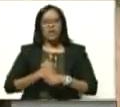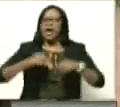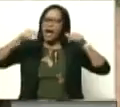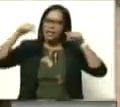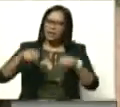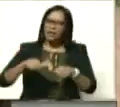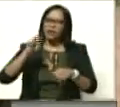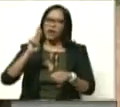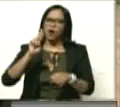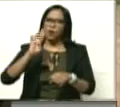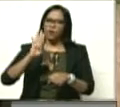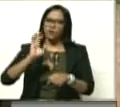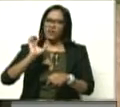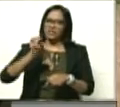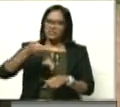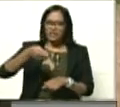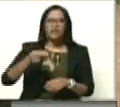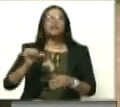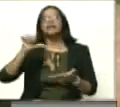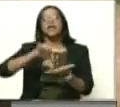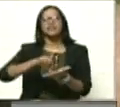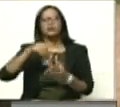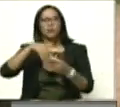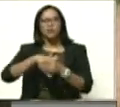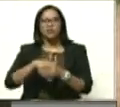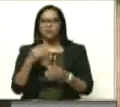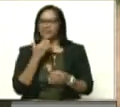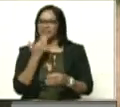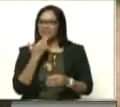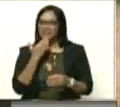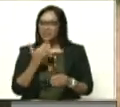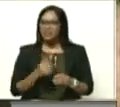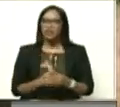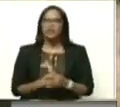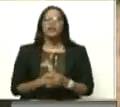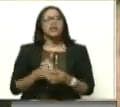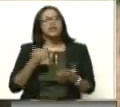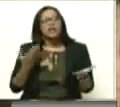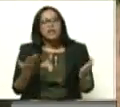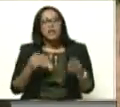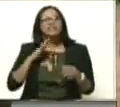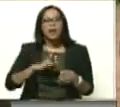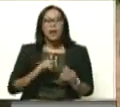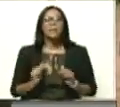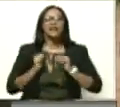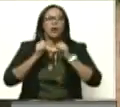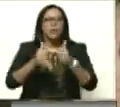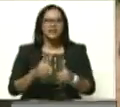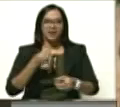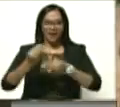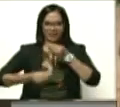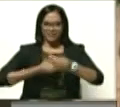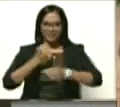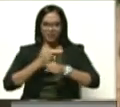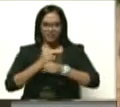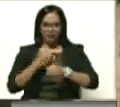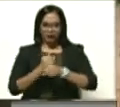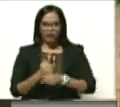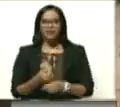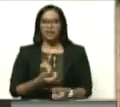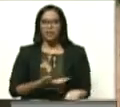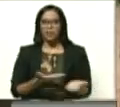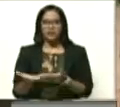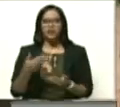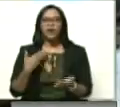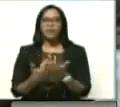también y el centro de votación Menca de León. Y estamos para empezar a hacer el trabajo que nos mandó el Partido